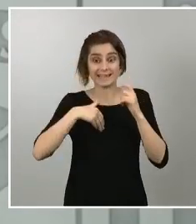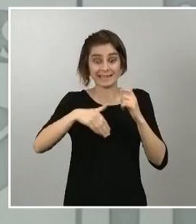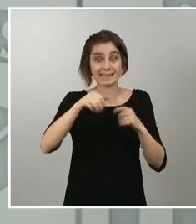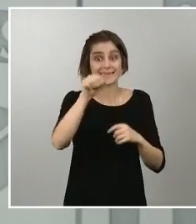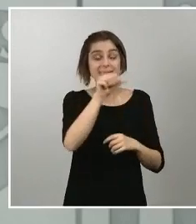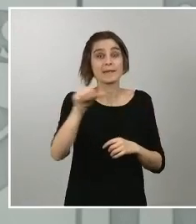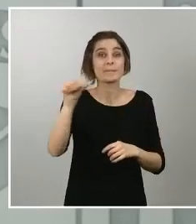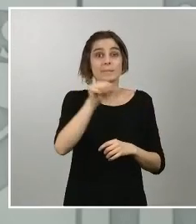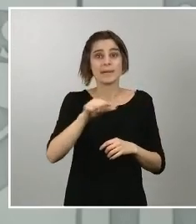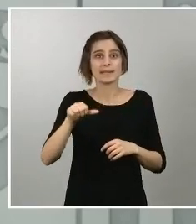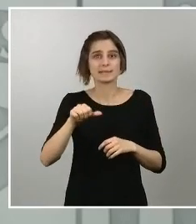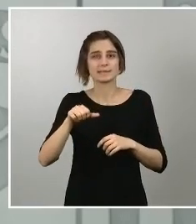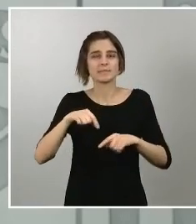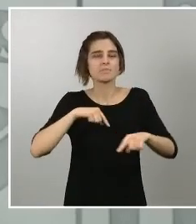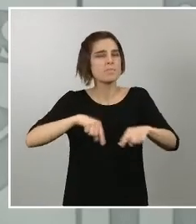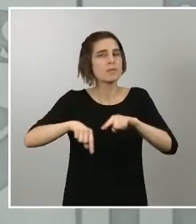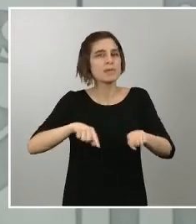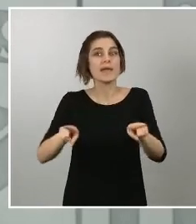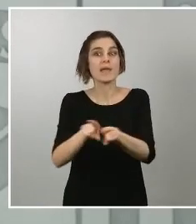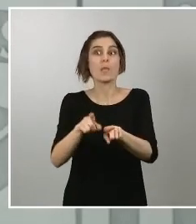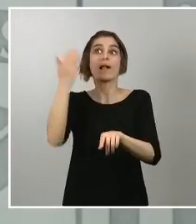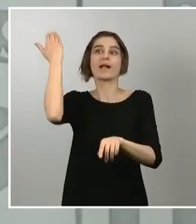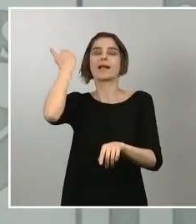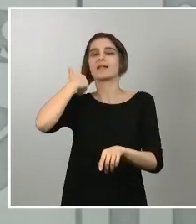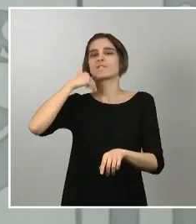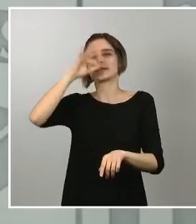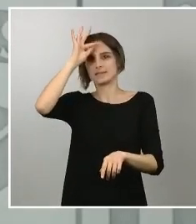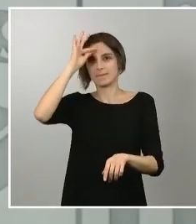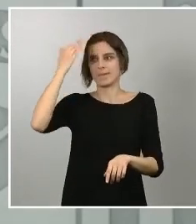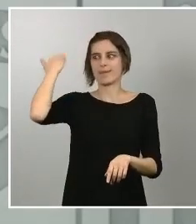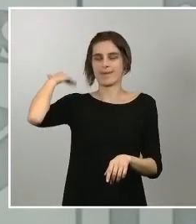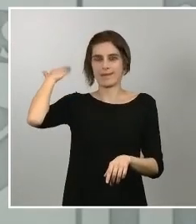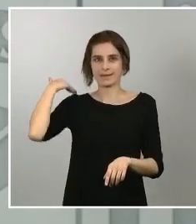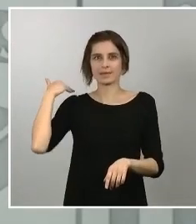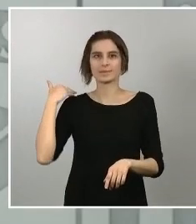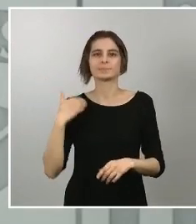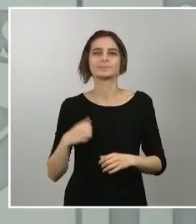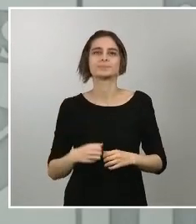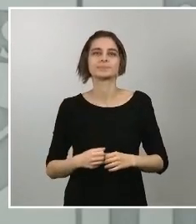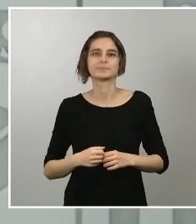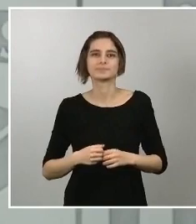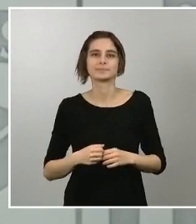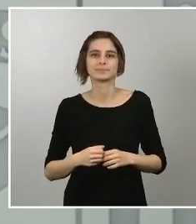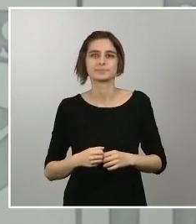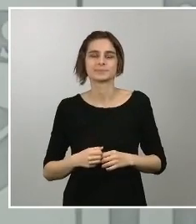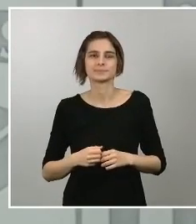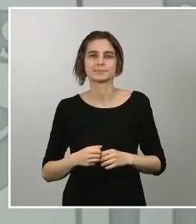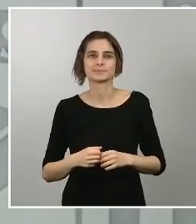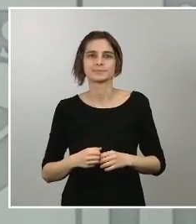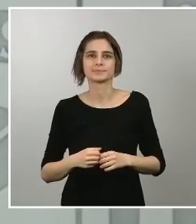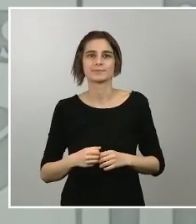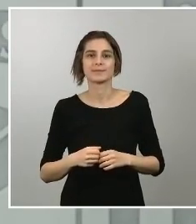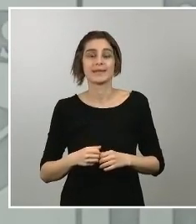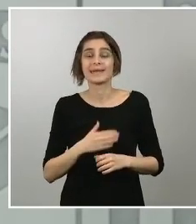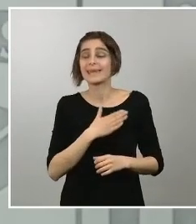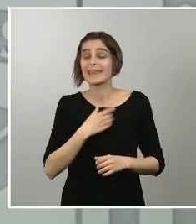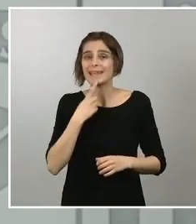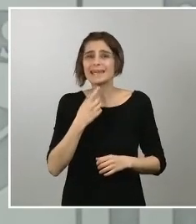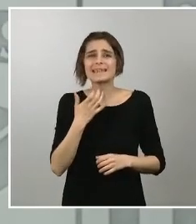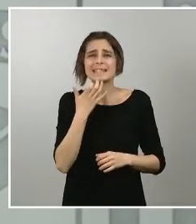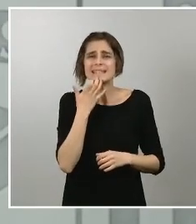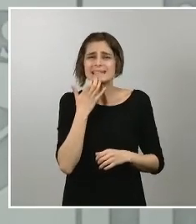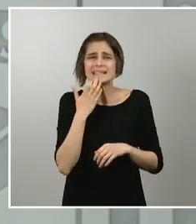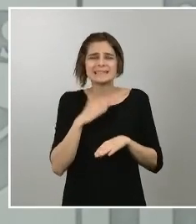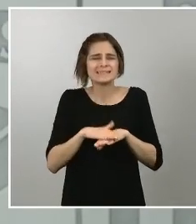tuvimos durante el fin de semana pasado esto es lo que pretendemos por tanto todo aquello que no sea esencial que se quede en casa